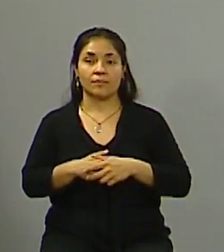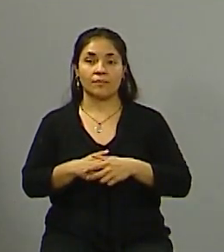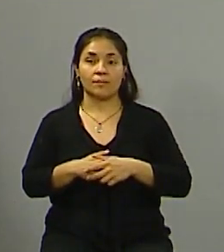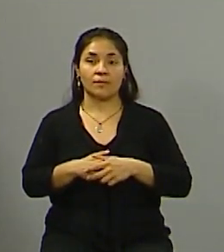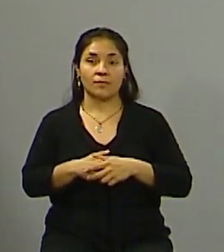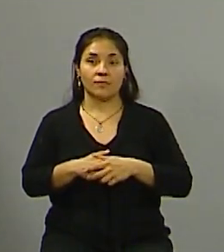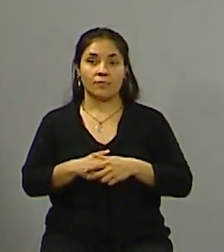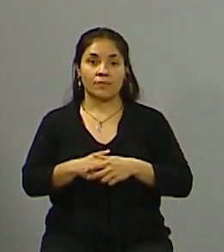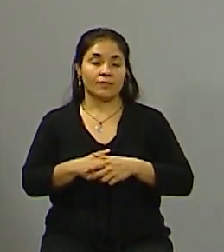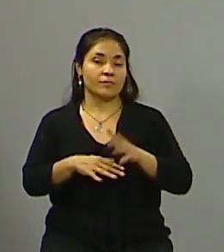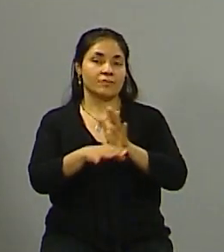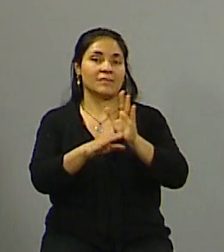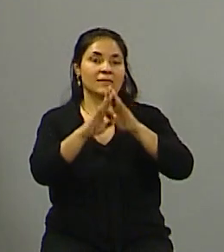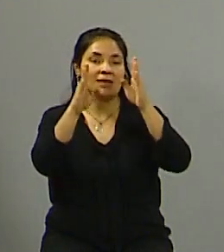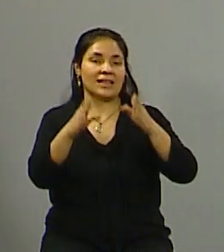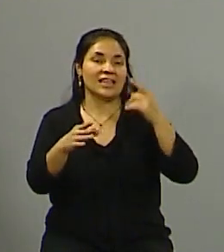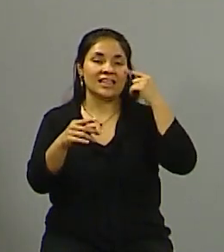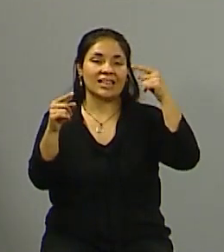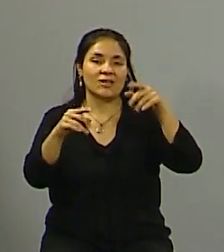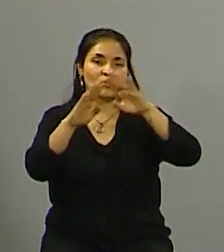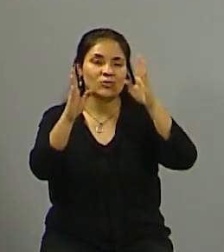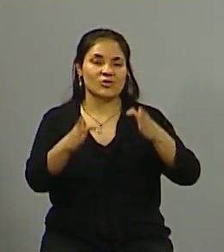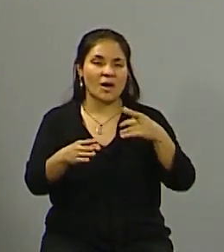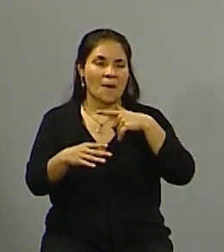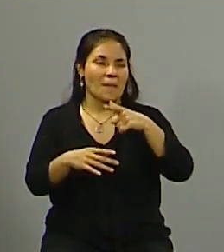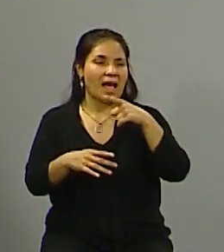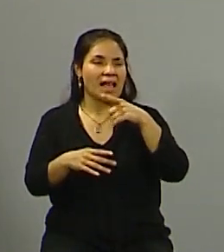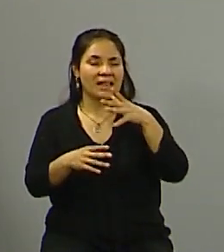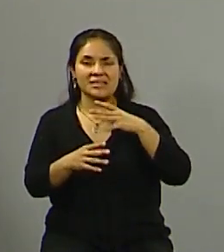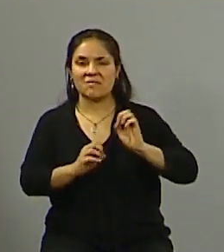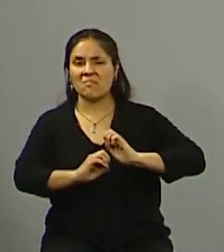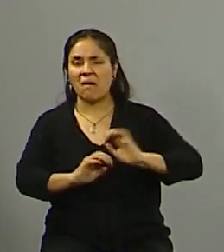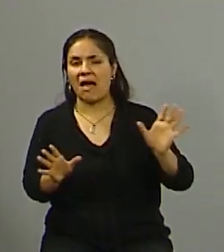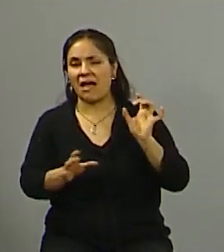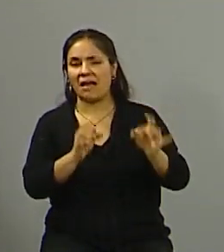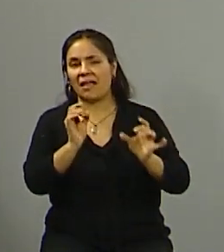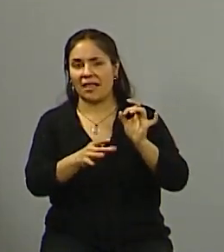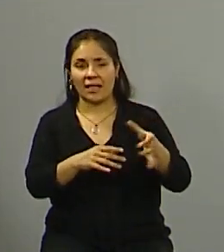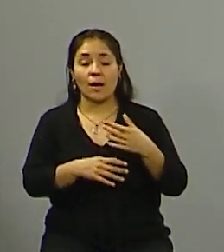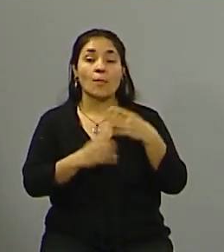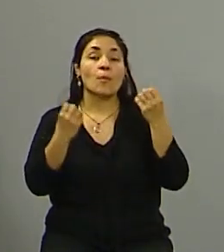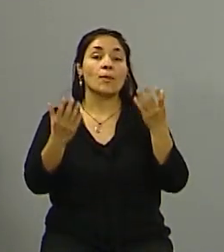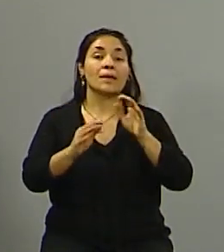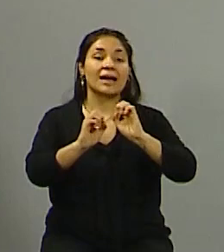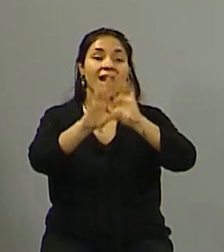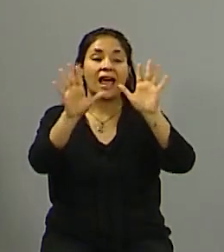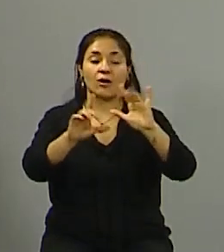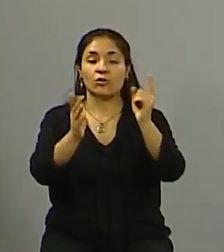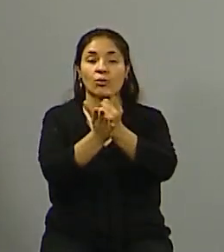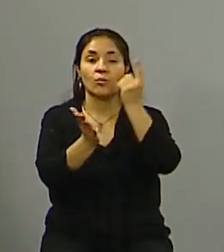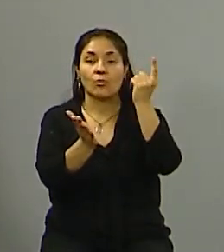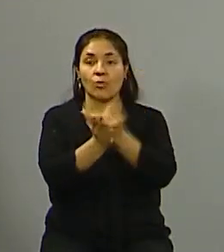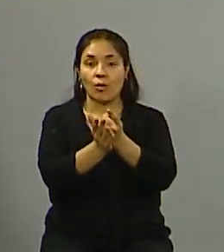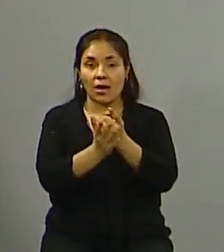que desprestigia a la institución, sobre todo porque no hay buena predisposición para esclarecer. O sea, se ha afectado el